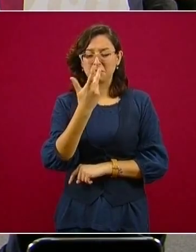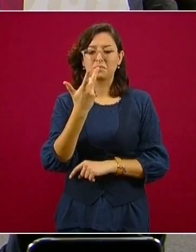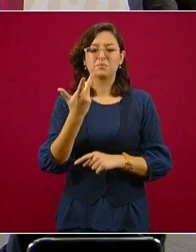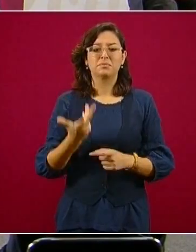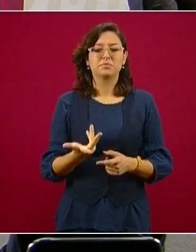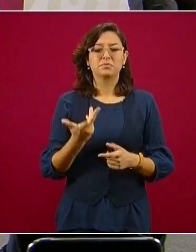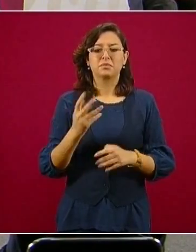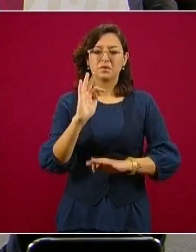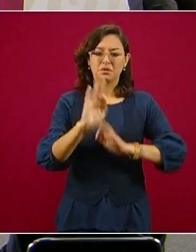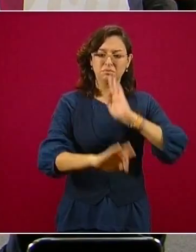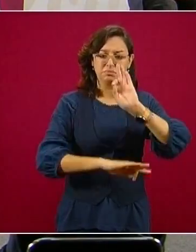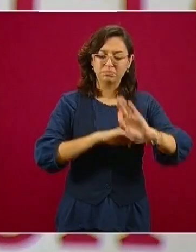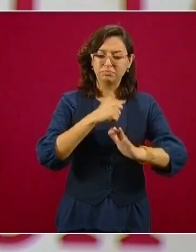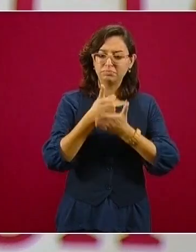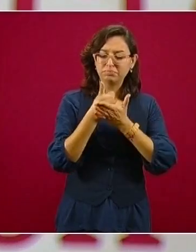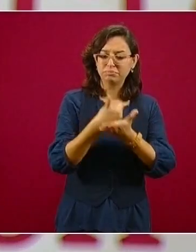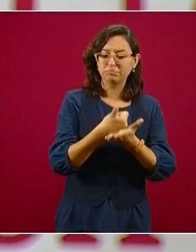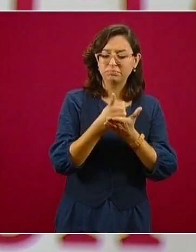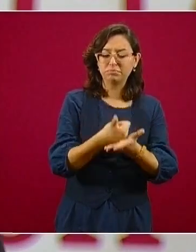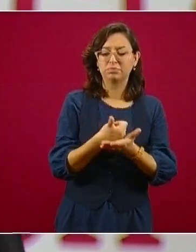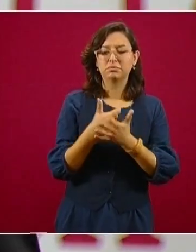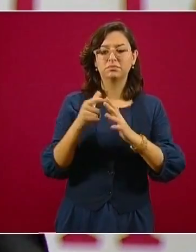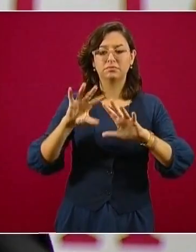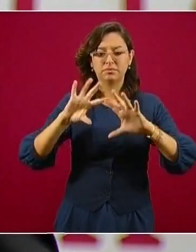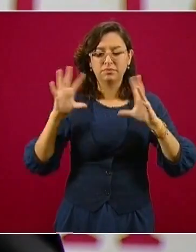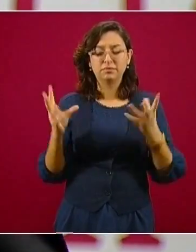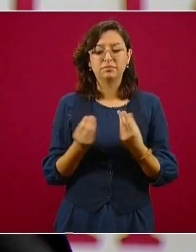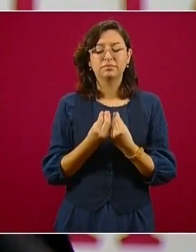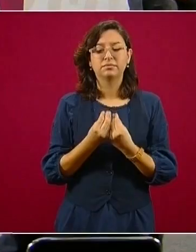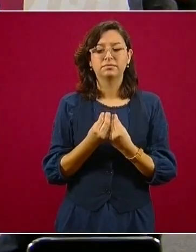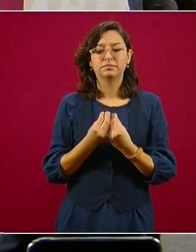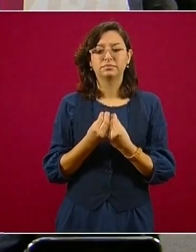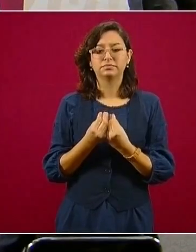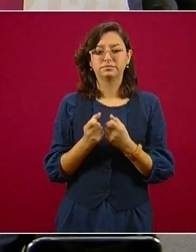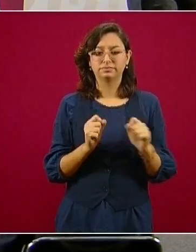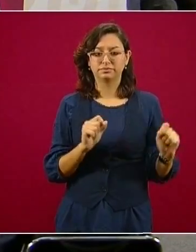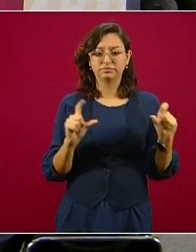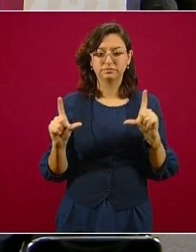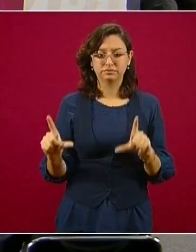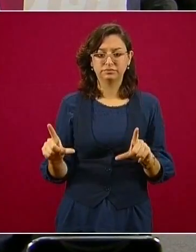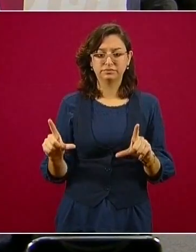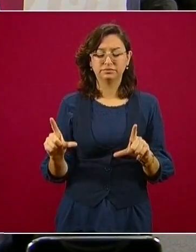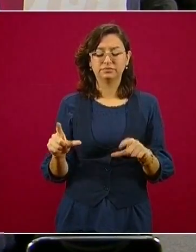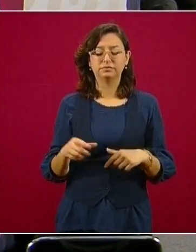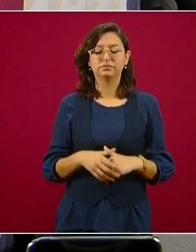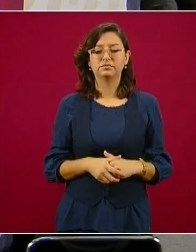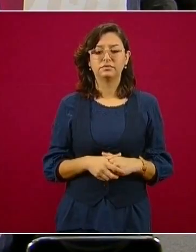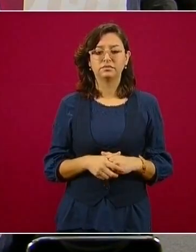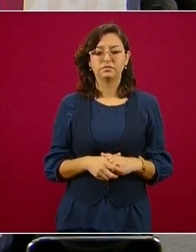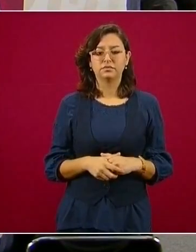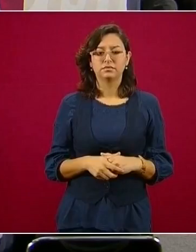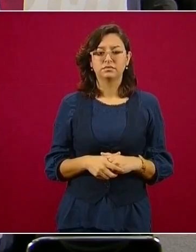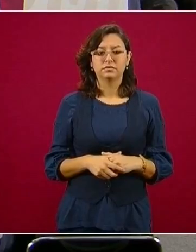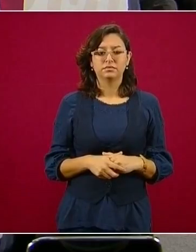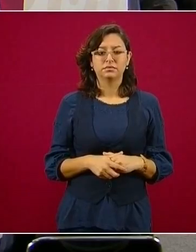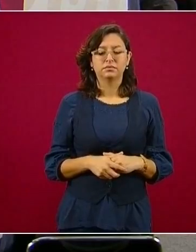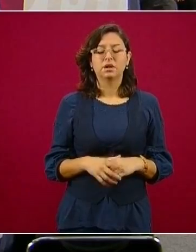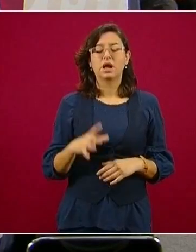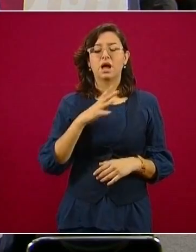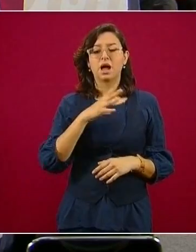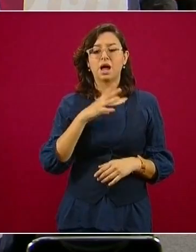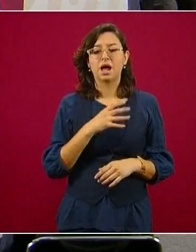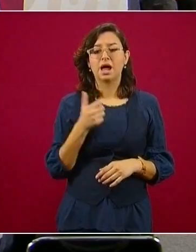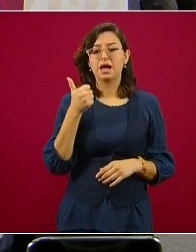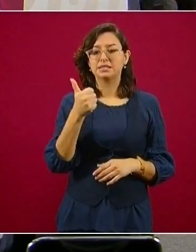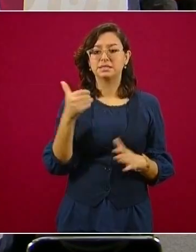de los cuales 8.518 fueron retornados de naciones de América Latina, 3.969 de Estados